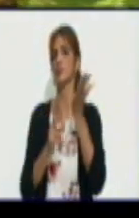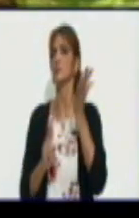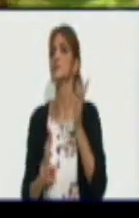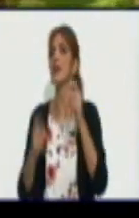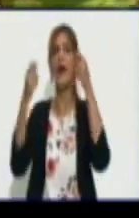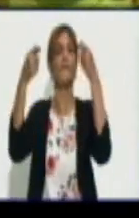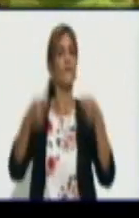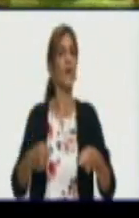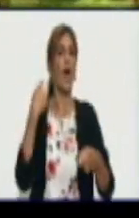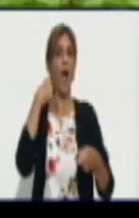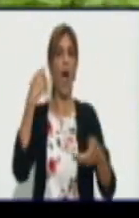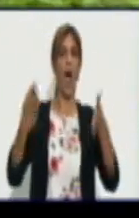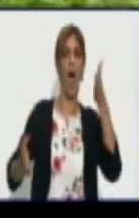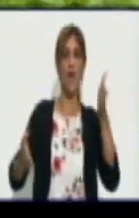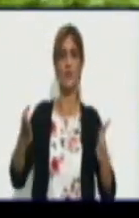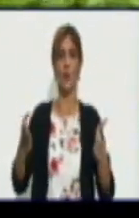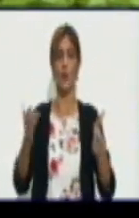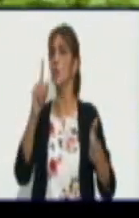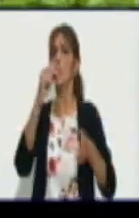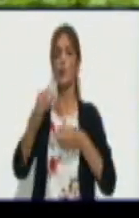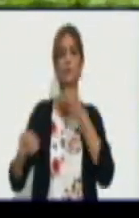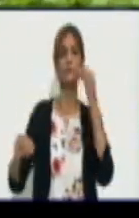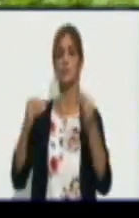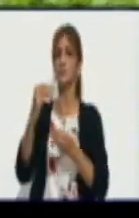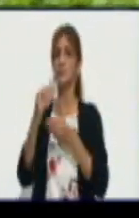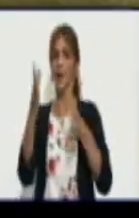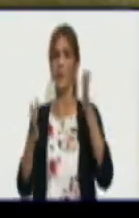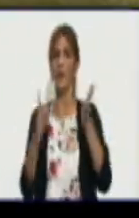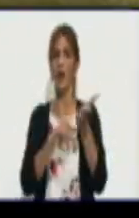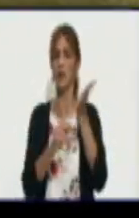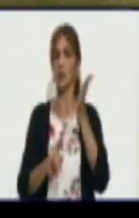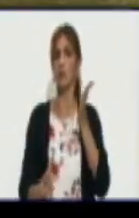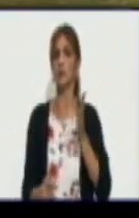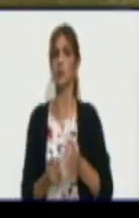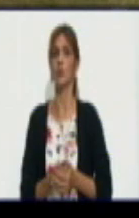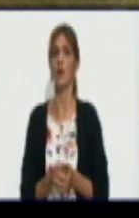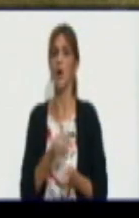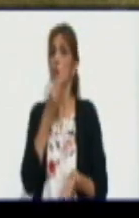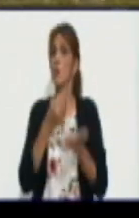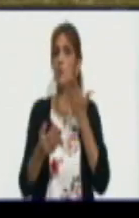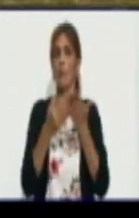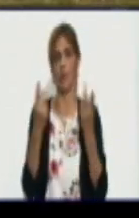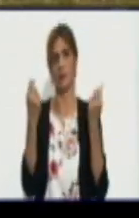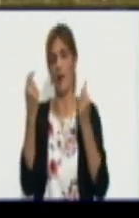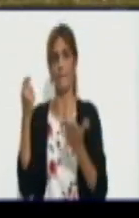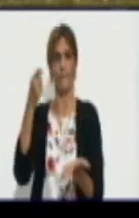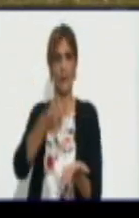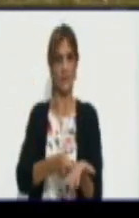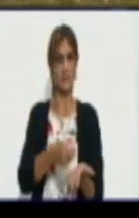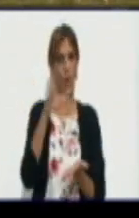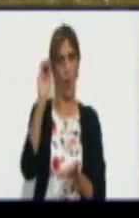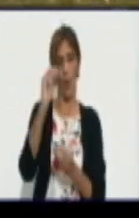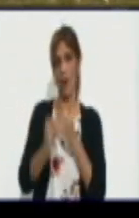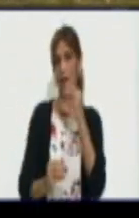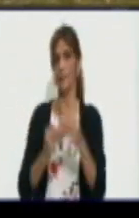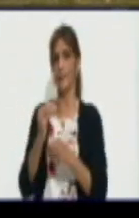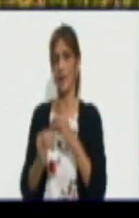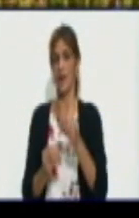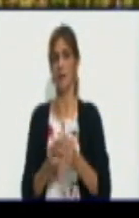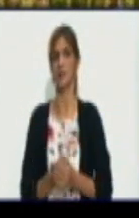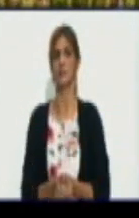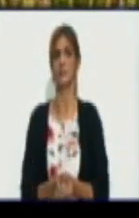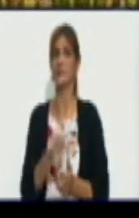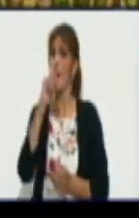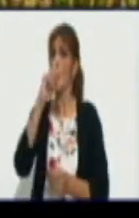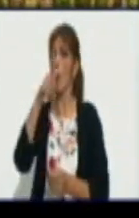fijas durante todo el año. No se modifica independientemente del precio que pueda tener o cambiar o fluctuar de los